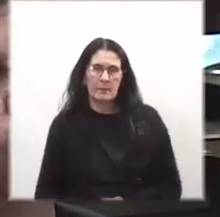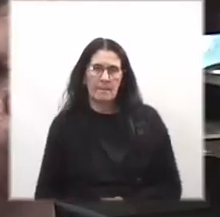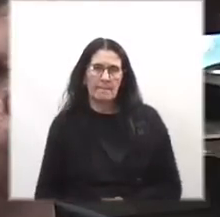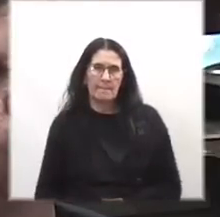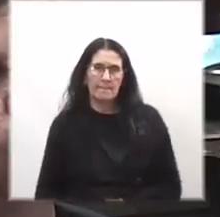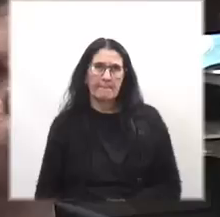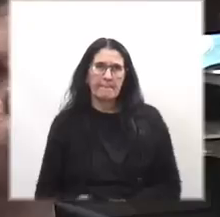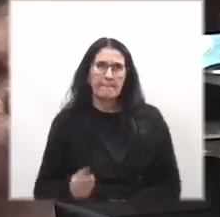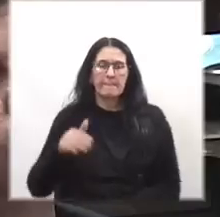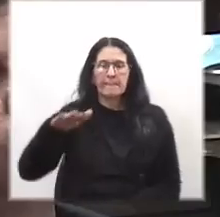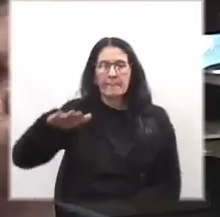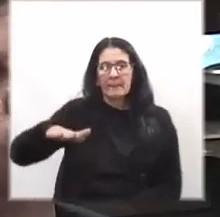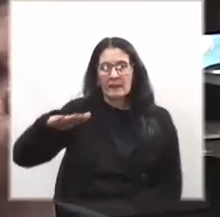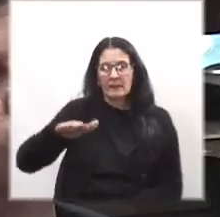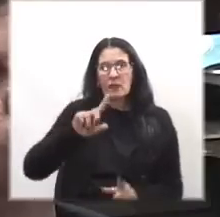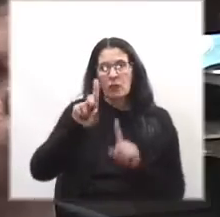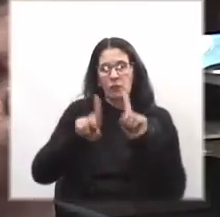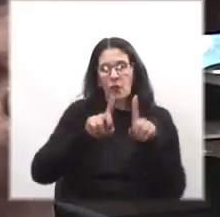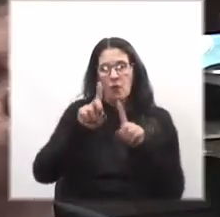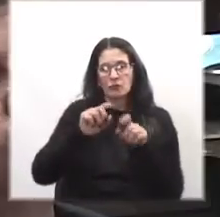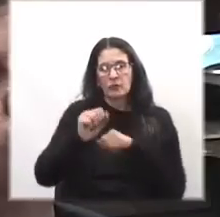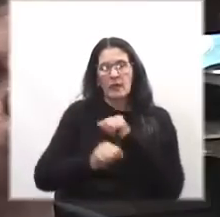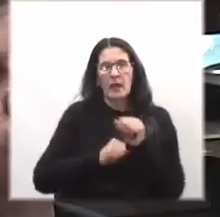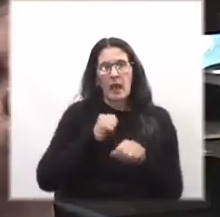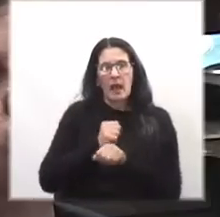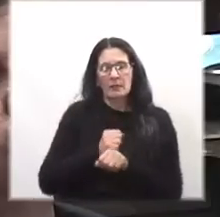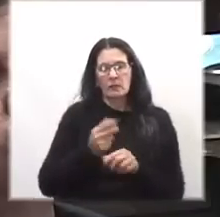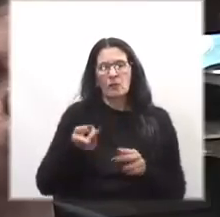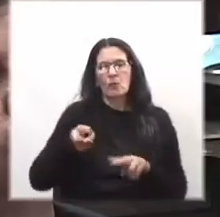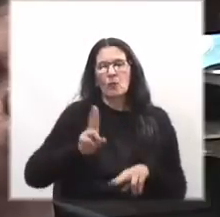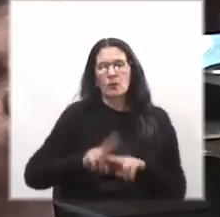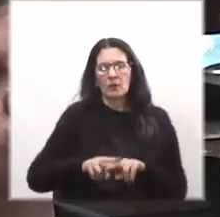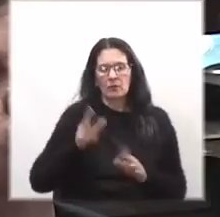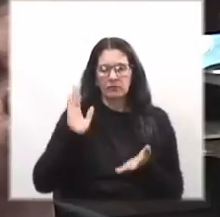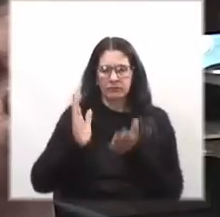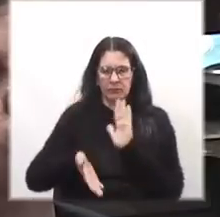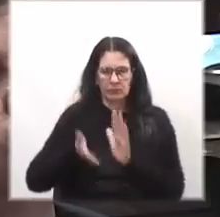La niña de 11 años que murió torturada, violada y de hambre.